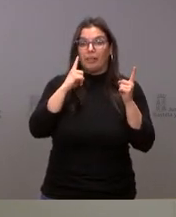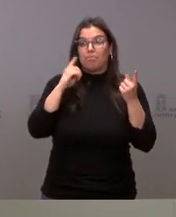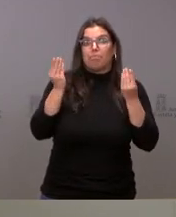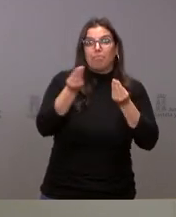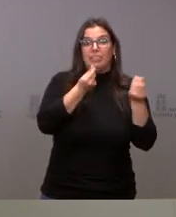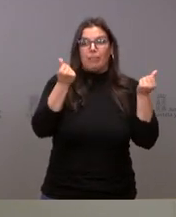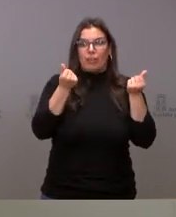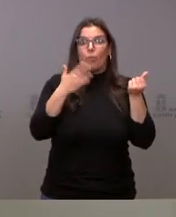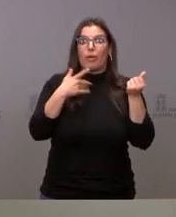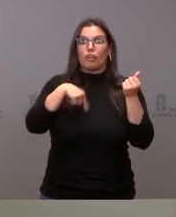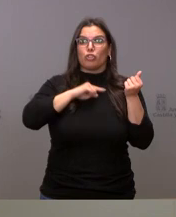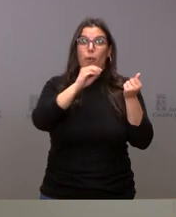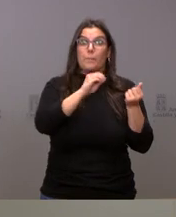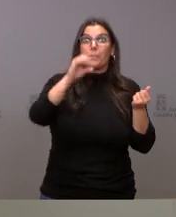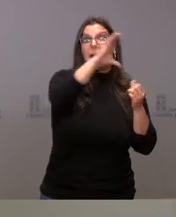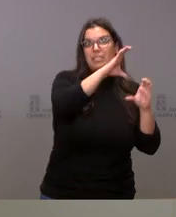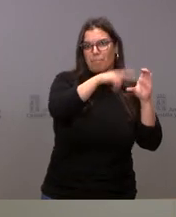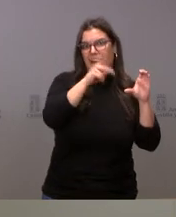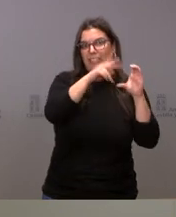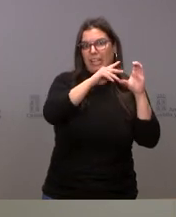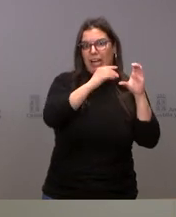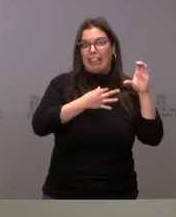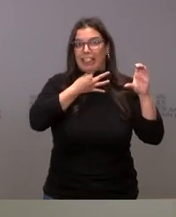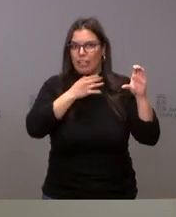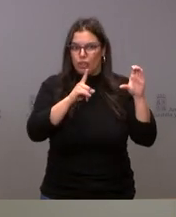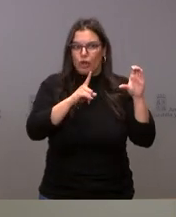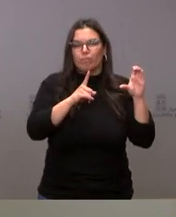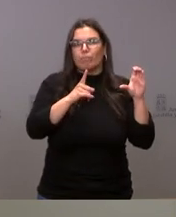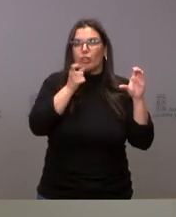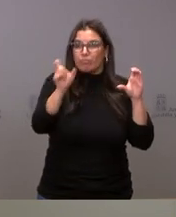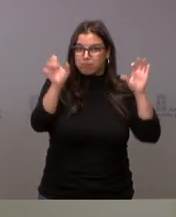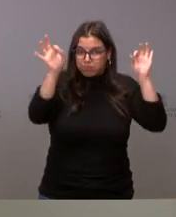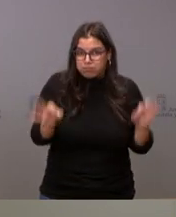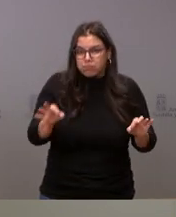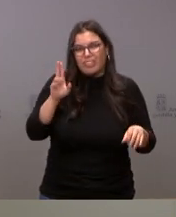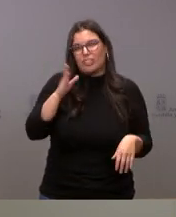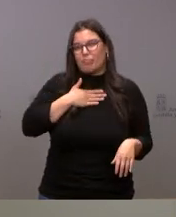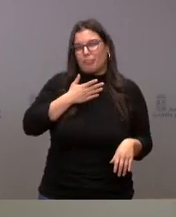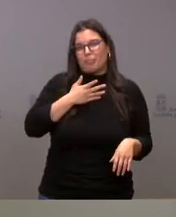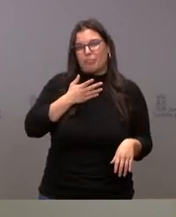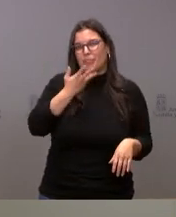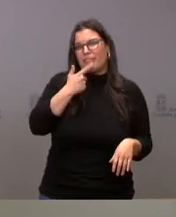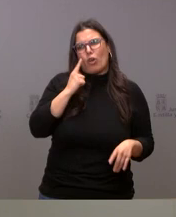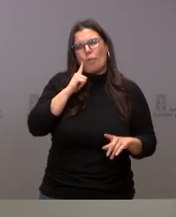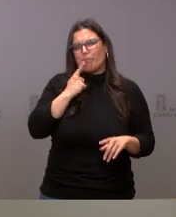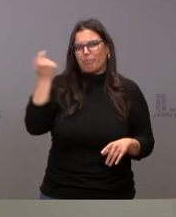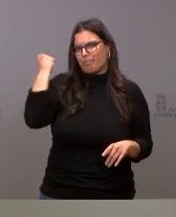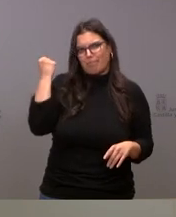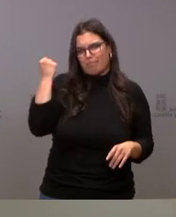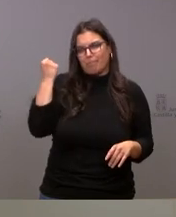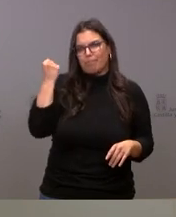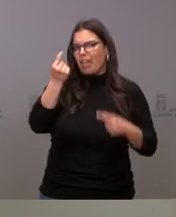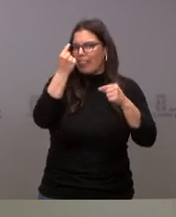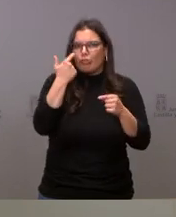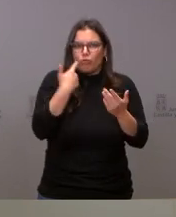tener problemas de gestión posteriormente sea considerada como la cifra de las elecciones. Por tanto, me permitirá la prudencia y que nos ciñéramos los